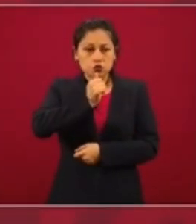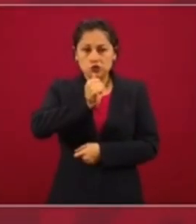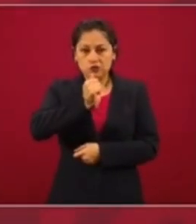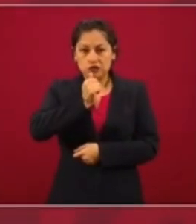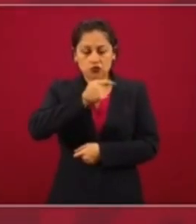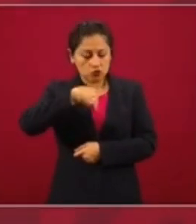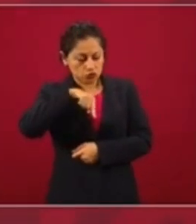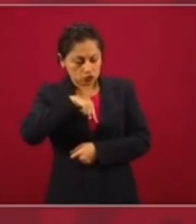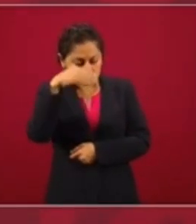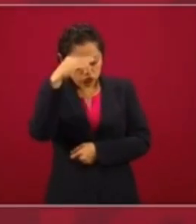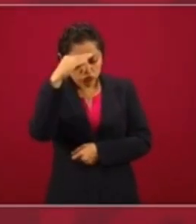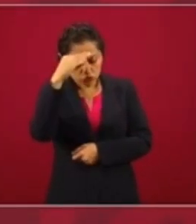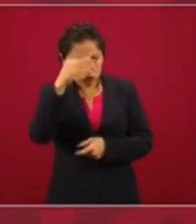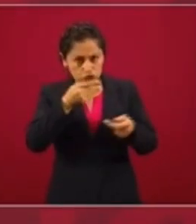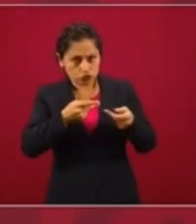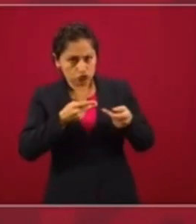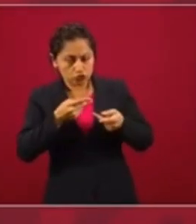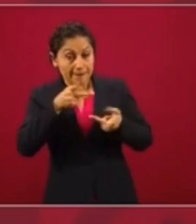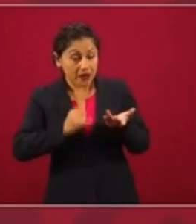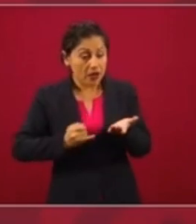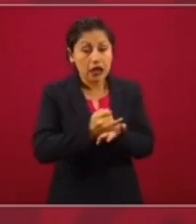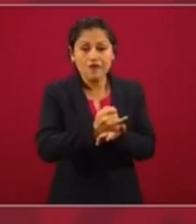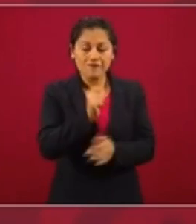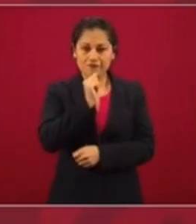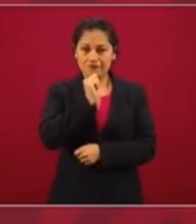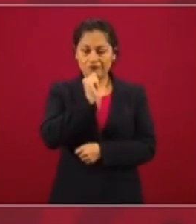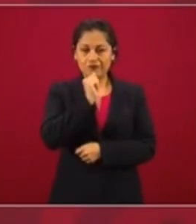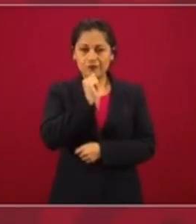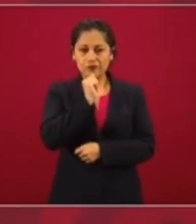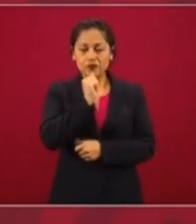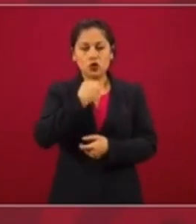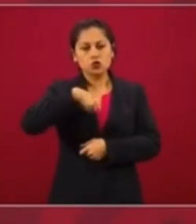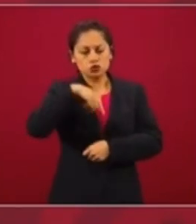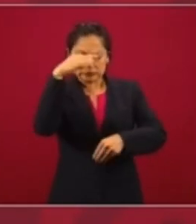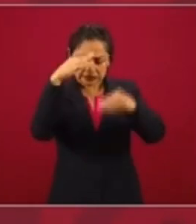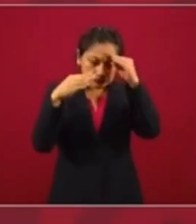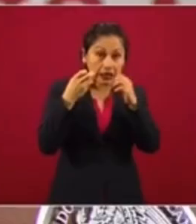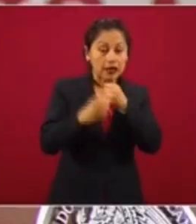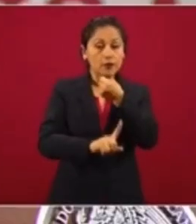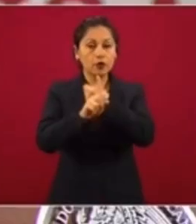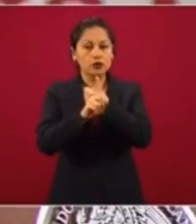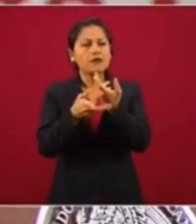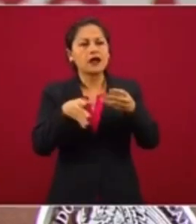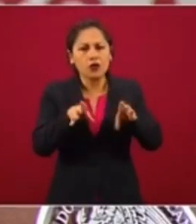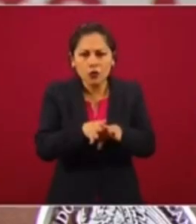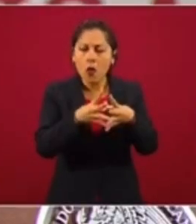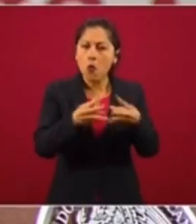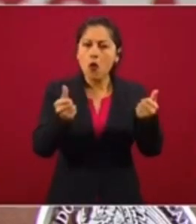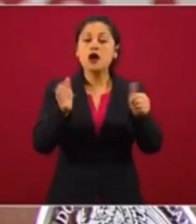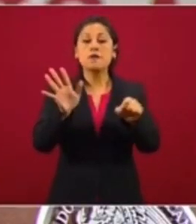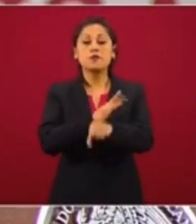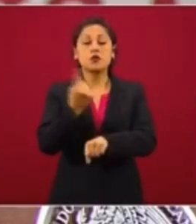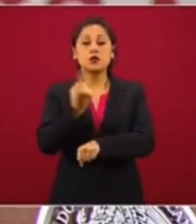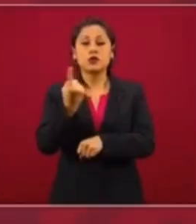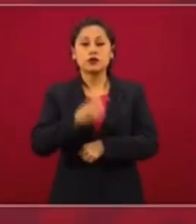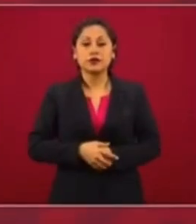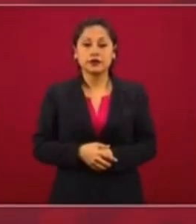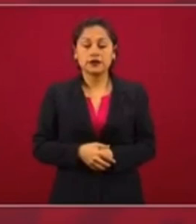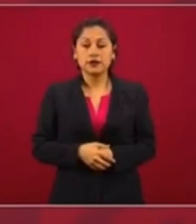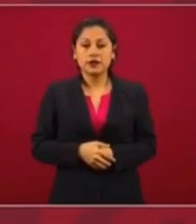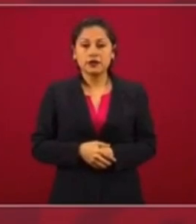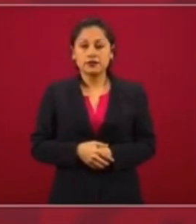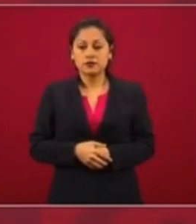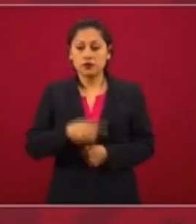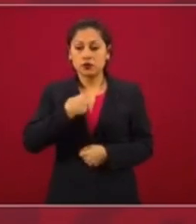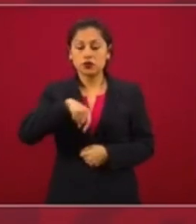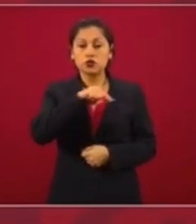contemplado el cómo vamos a enfrentar el problema, porque de lo que se trata es de